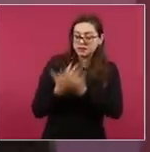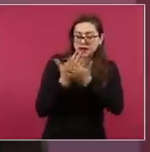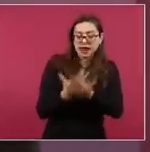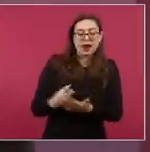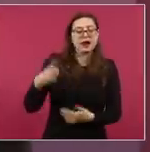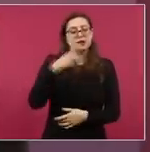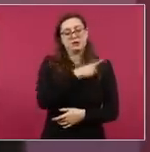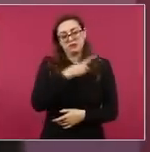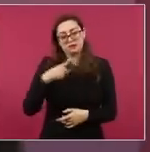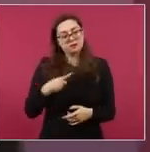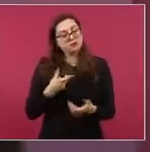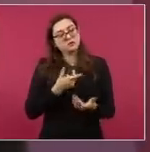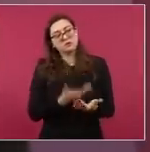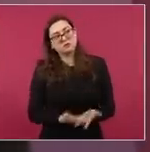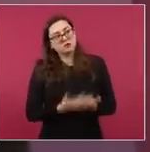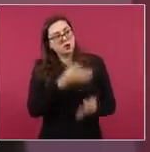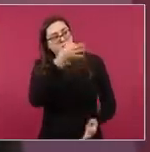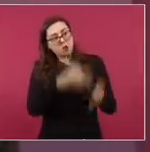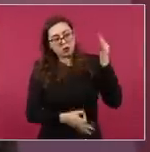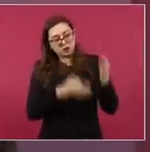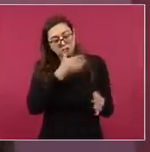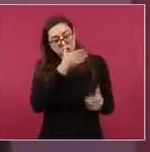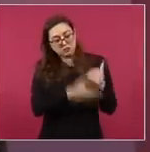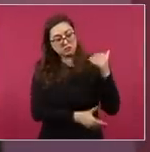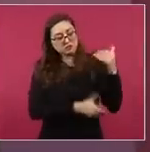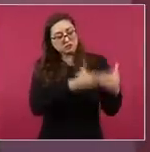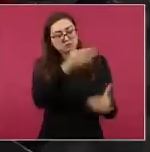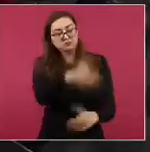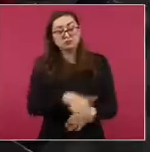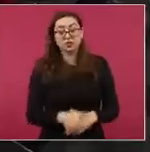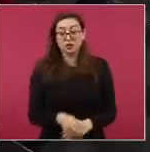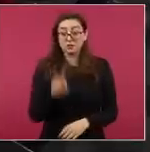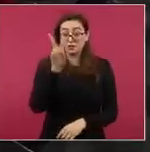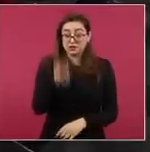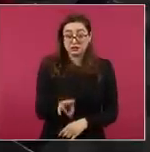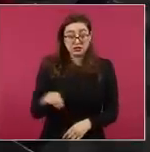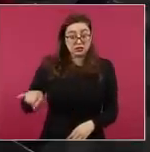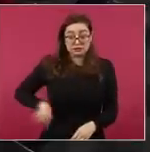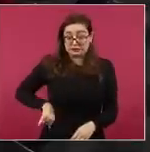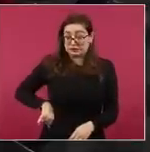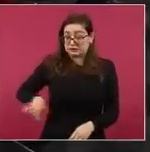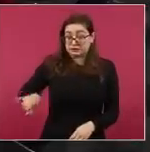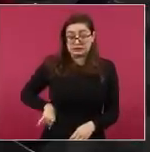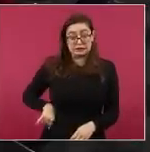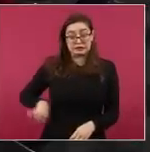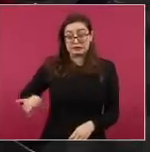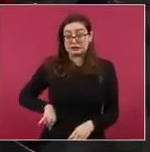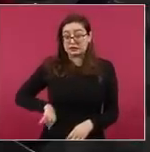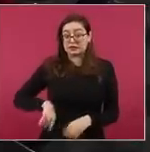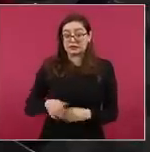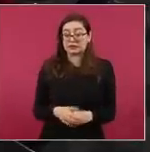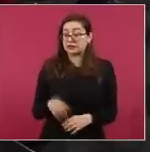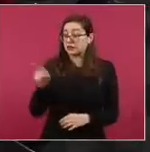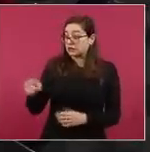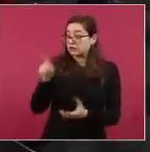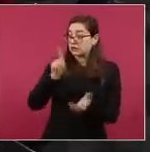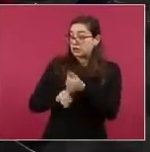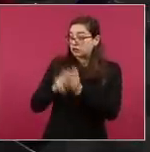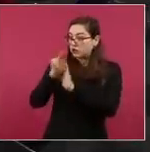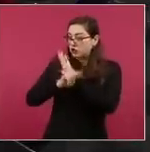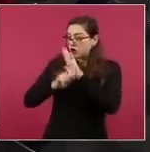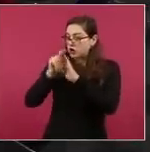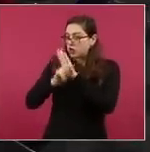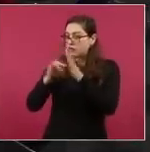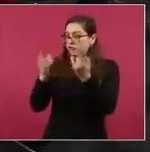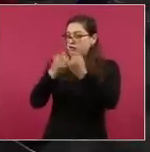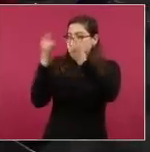Las series de Netflix quedan superadas